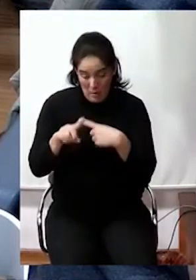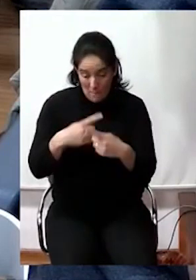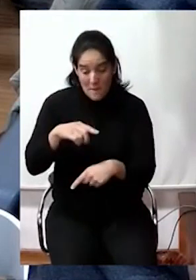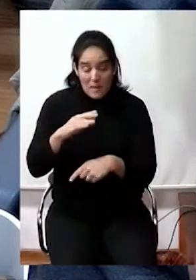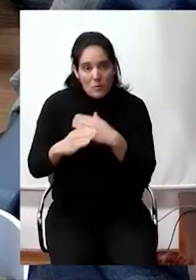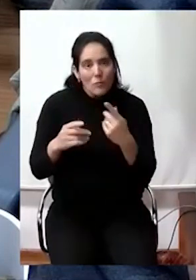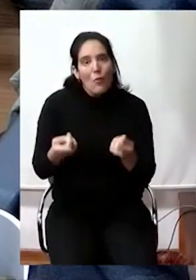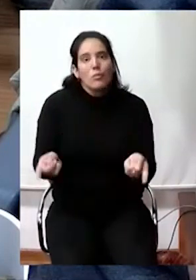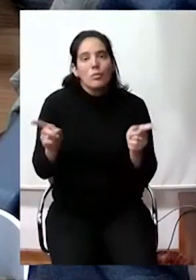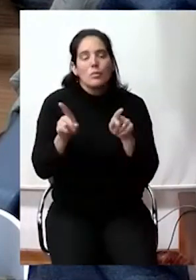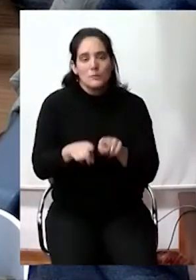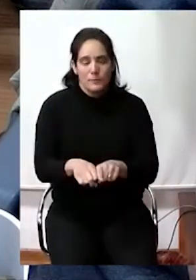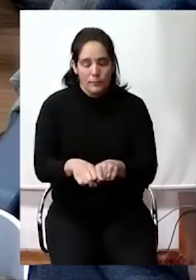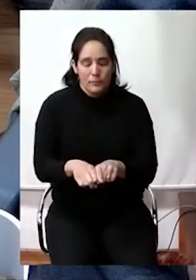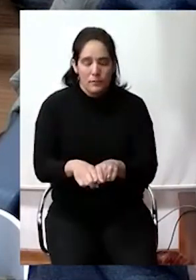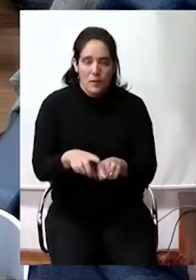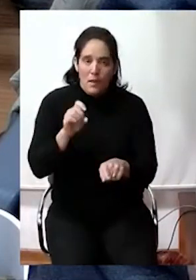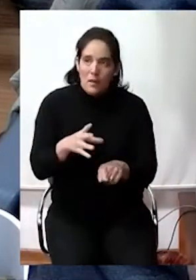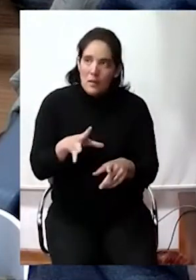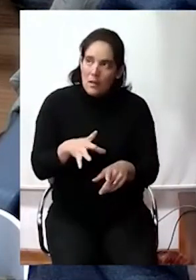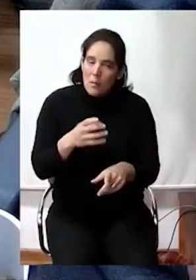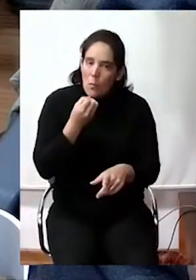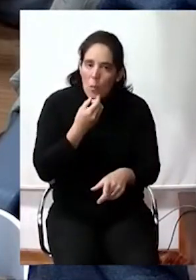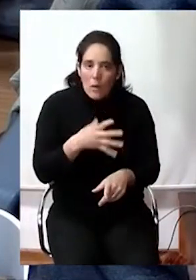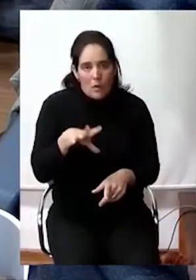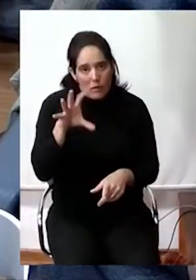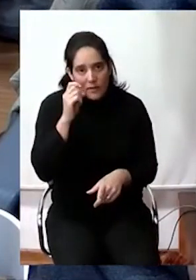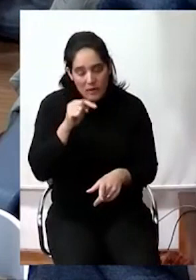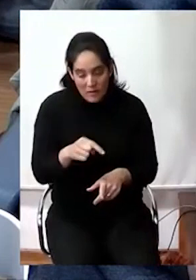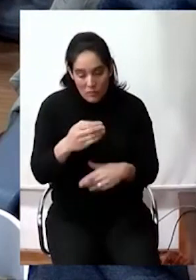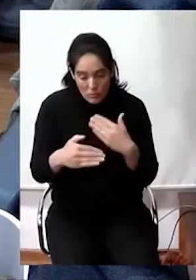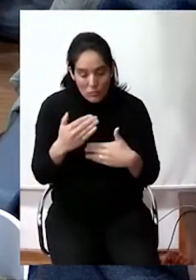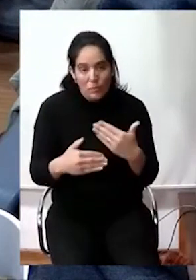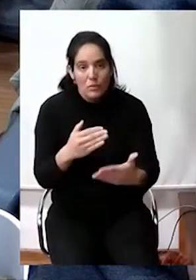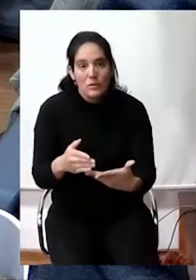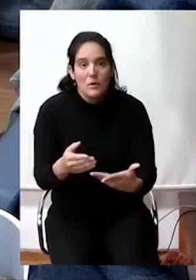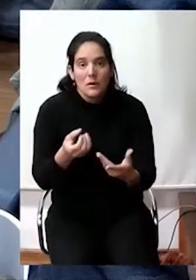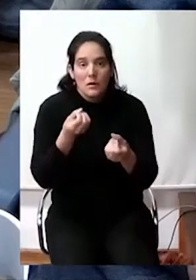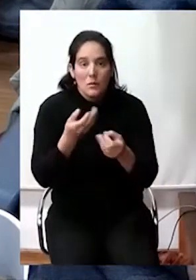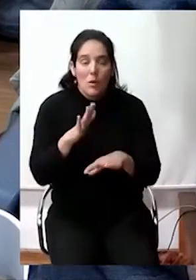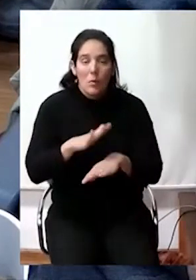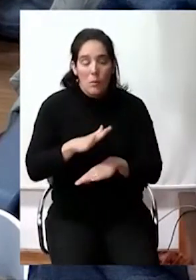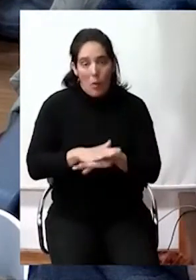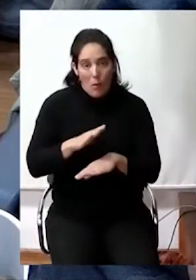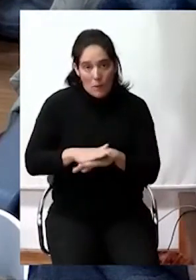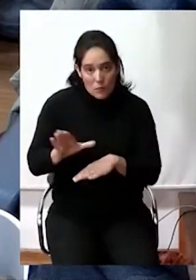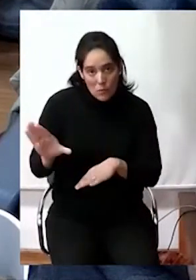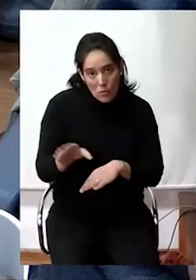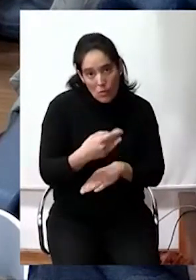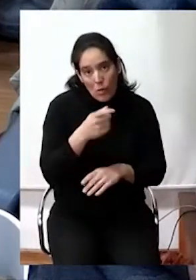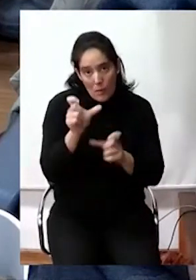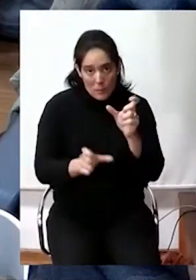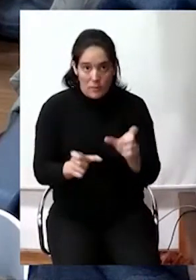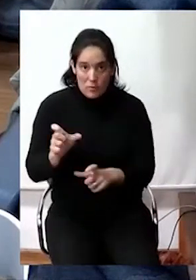se ha retomado. Realmente es muy reconfortante que esto suceda e implica el compromiso de toda la población.